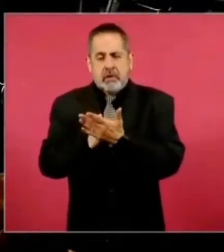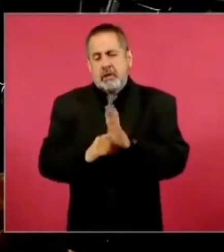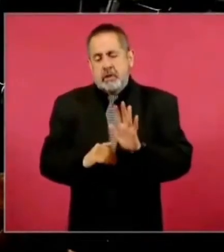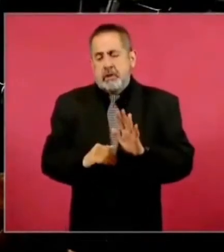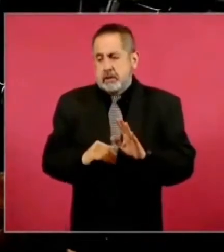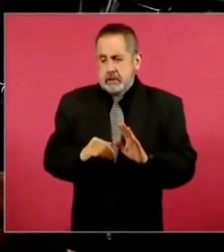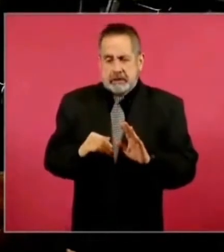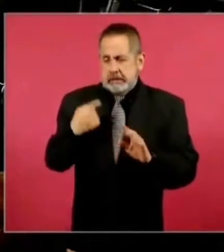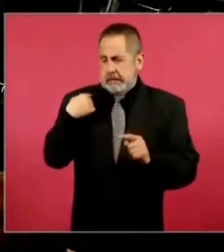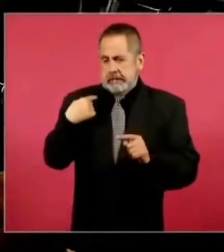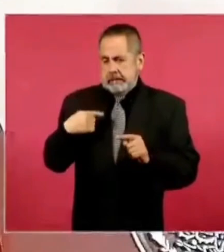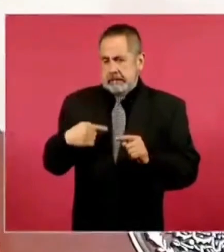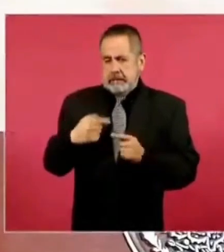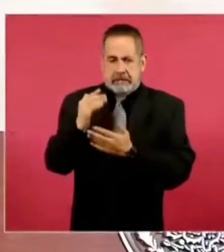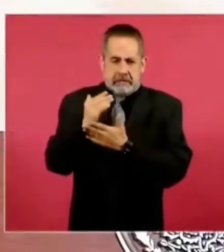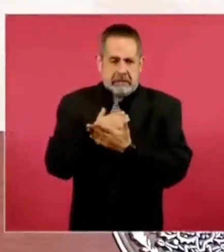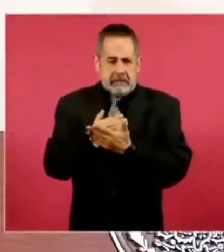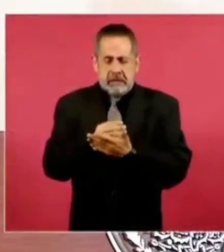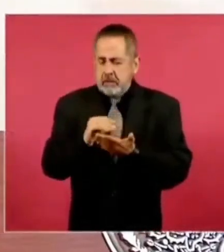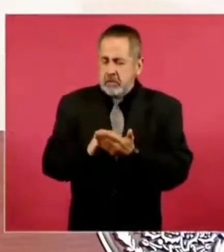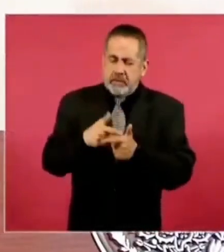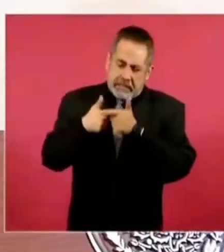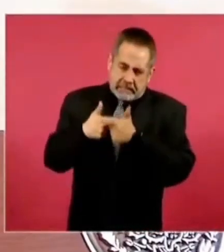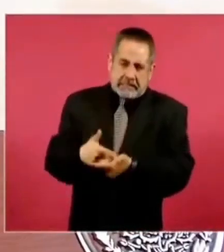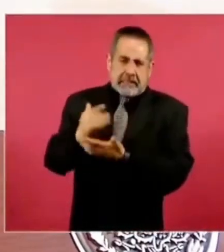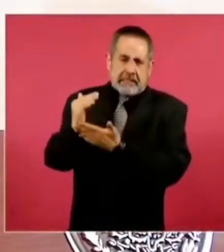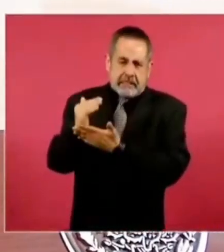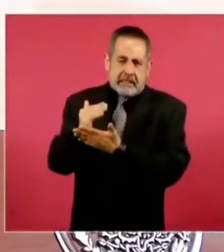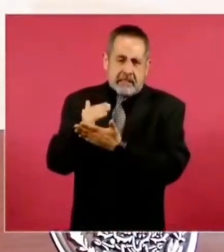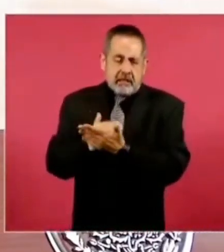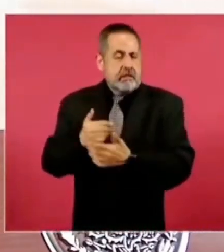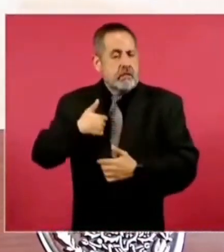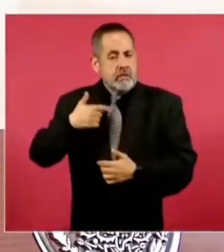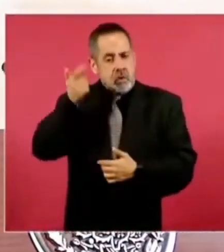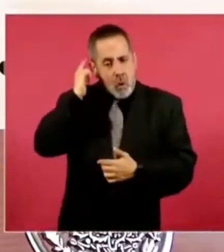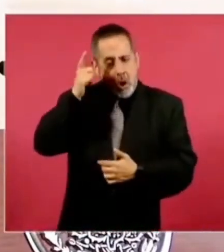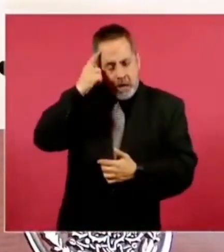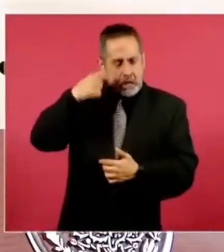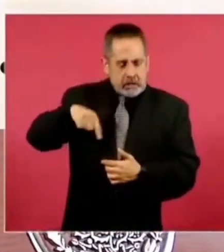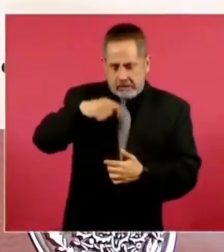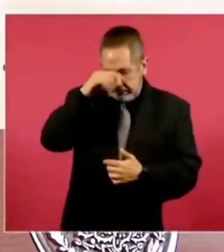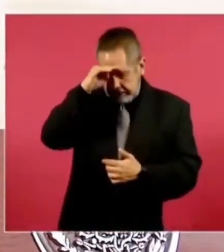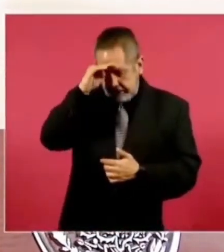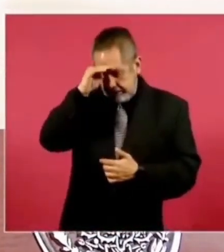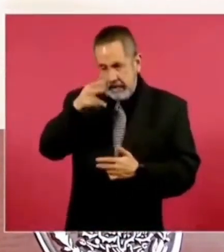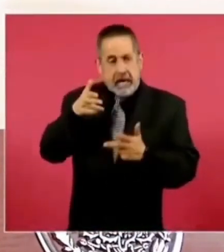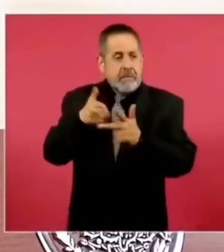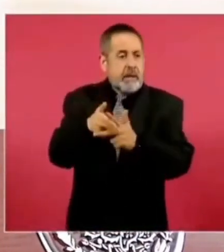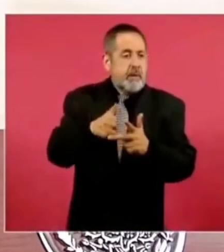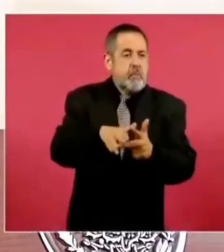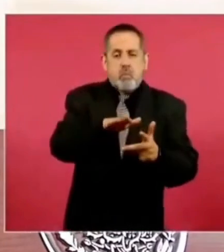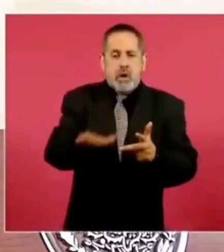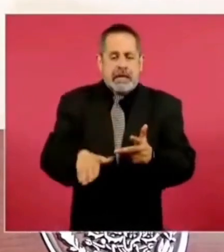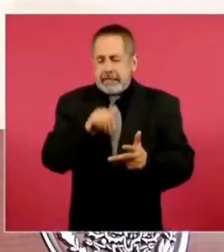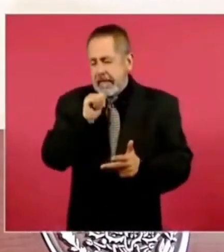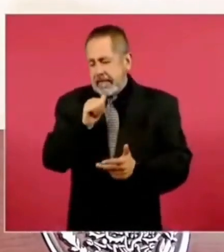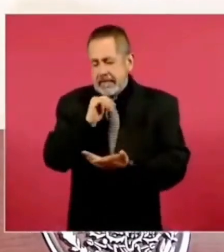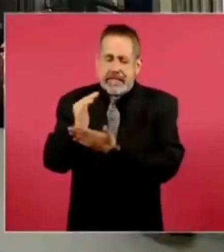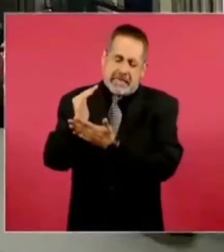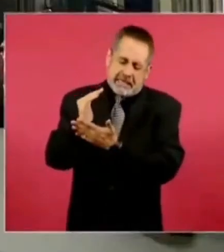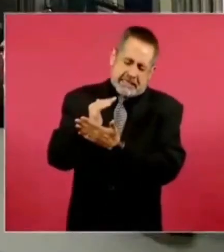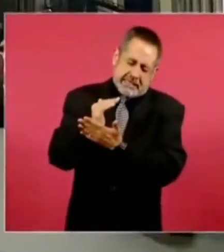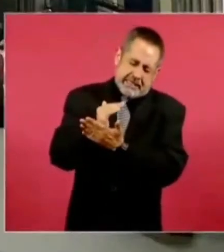estos días vamos a continuar así eso es lo que deseamos y siempre dándole